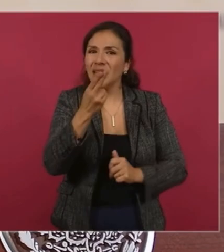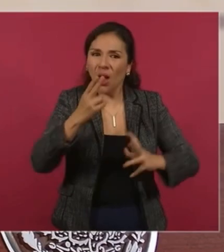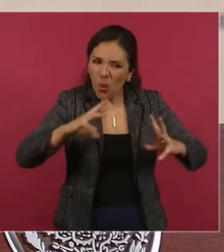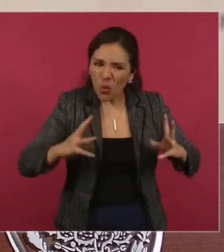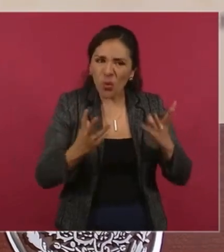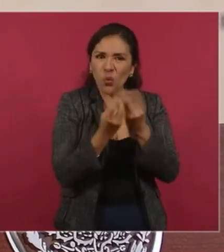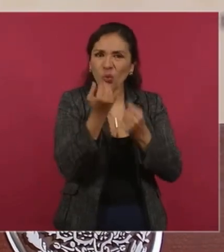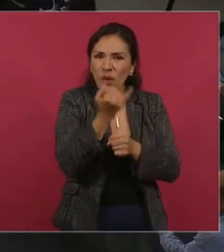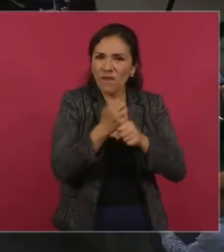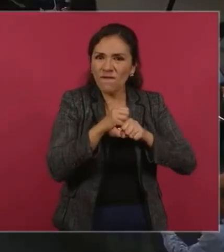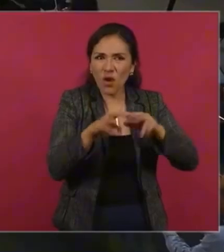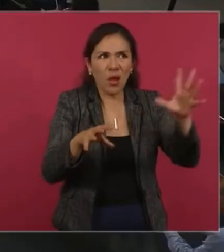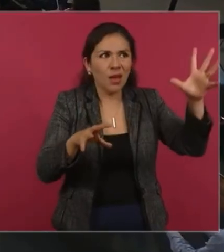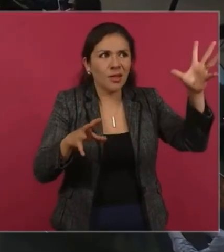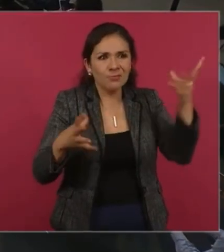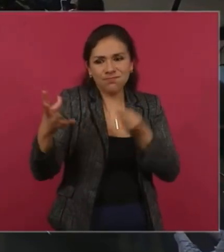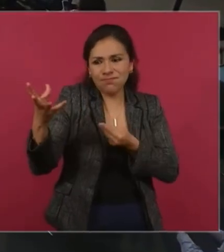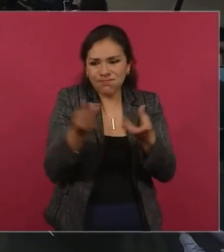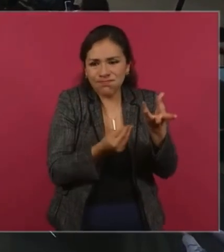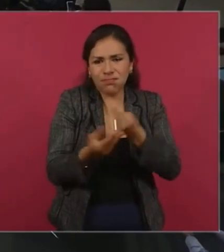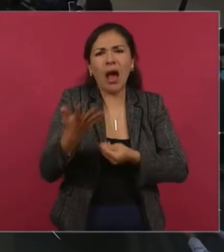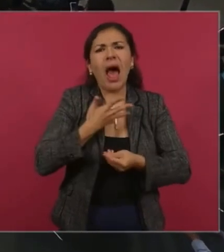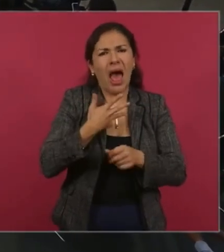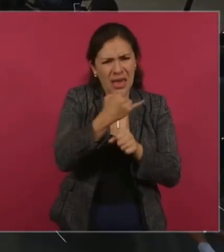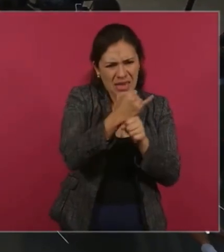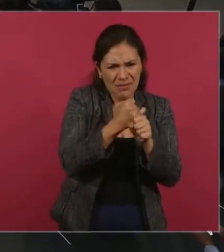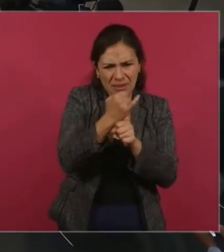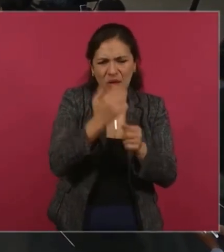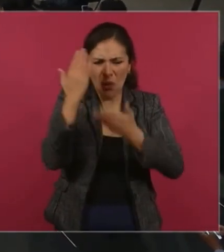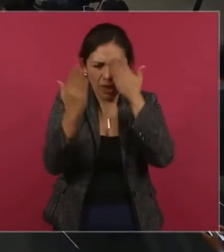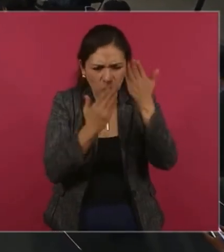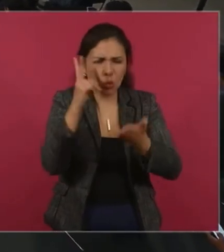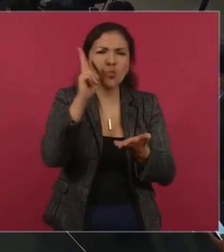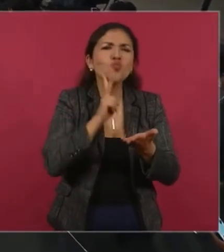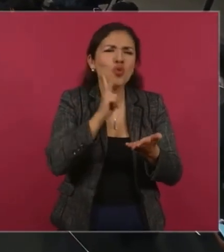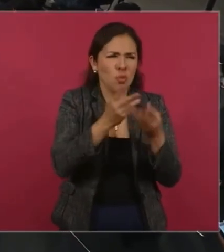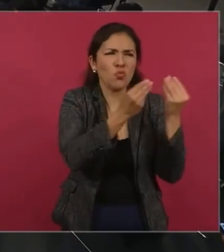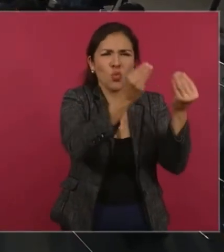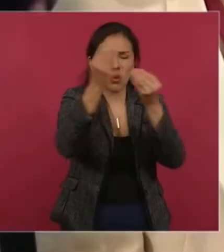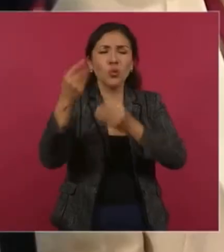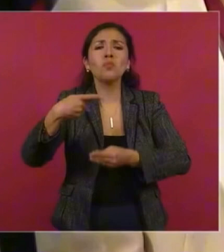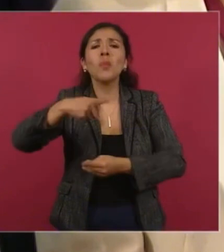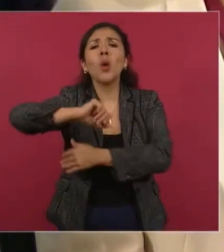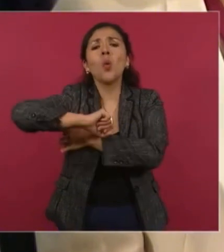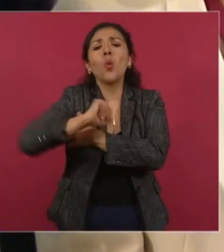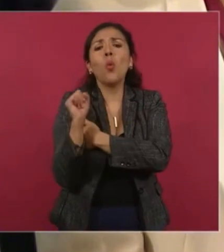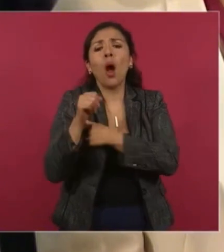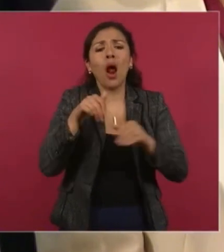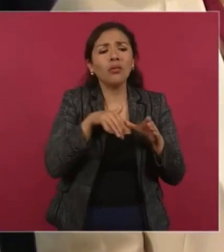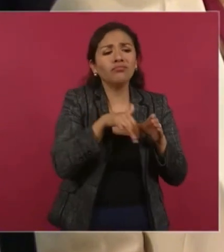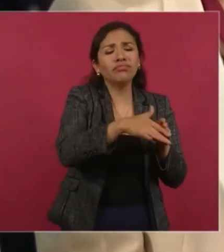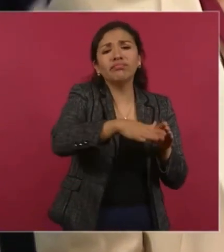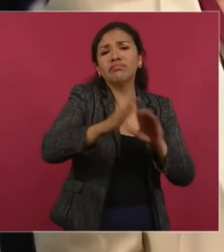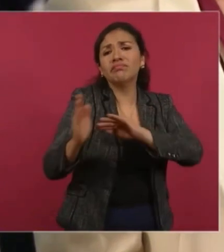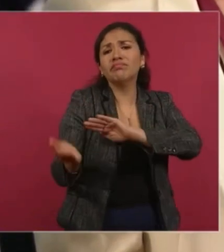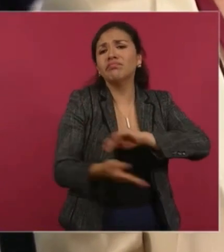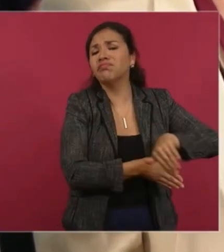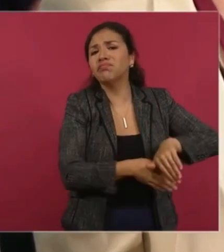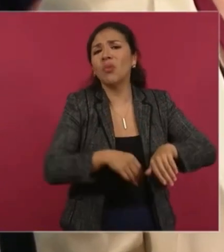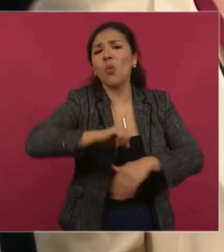hay mucha investigación, muchos estudios, pero en las gavetas, en los archivos